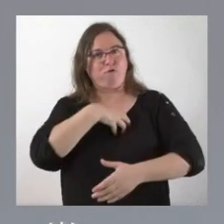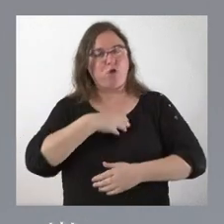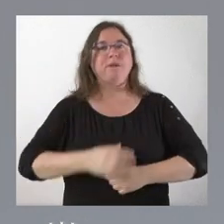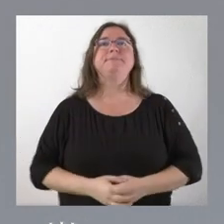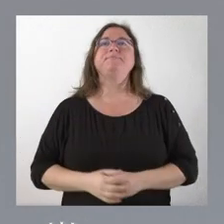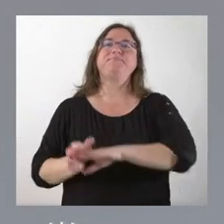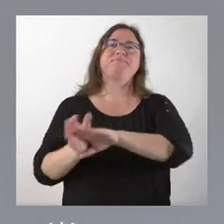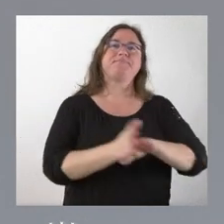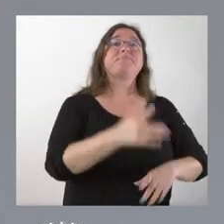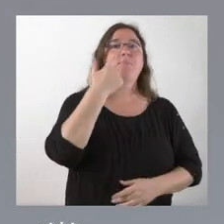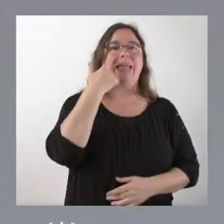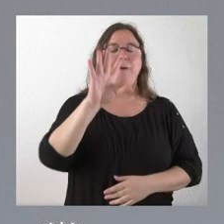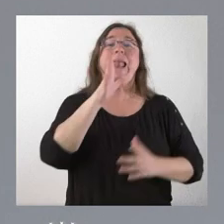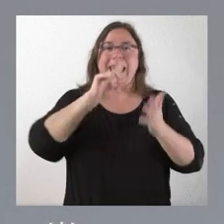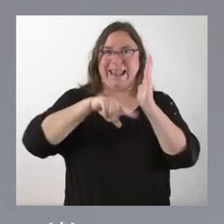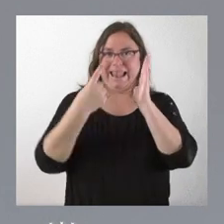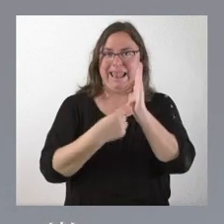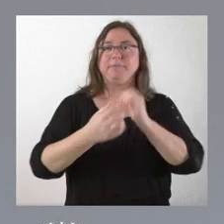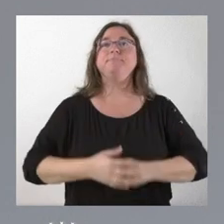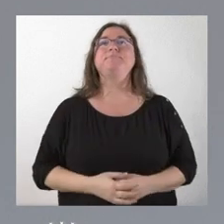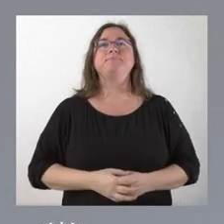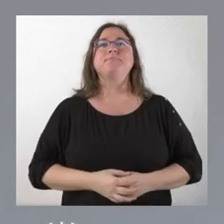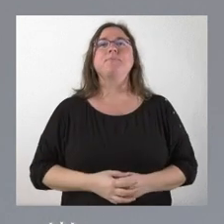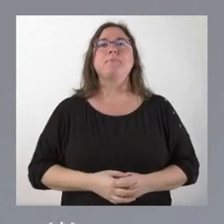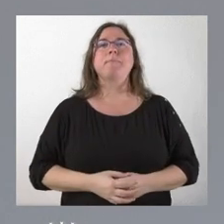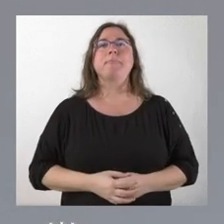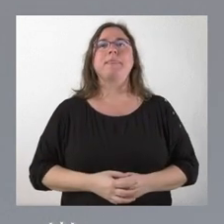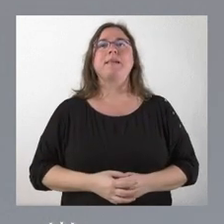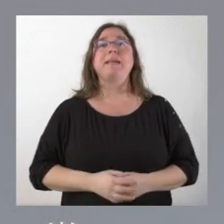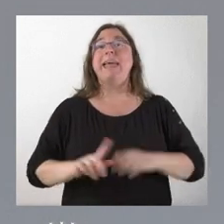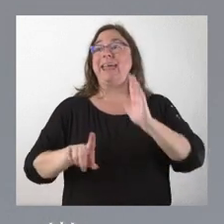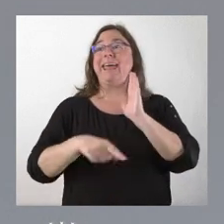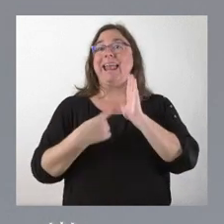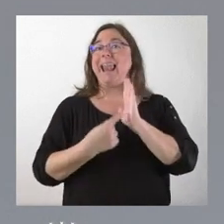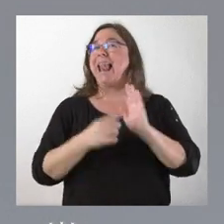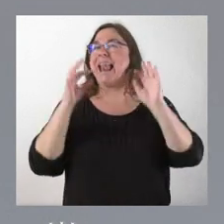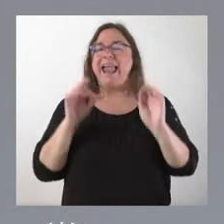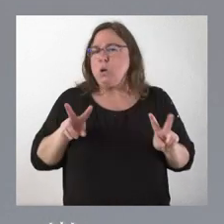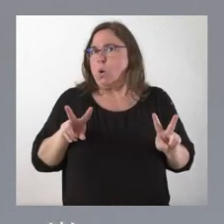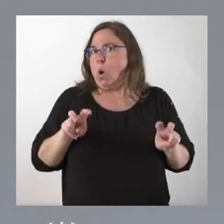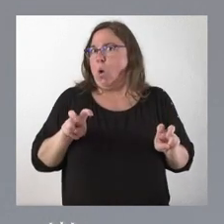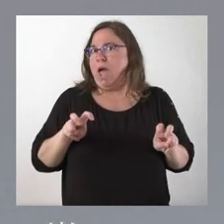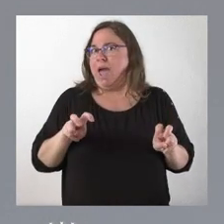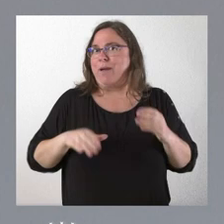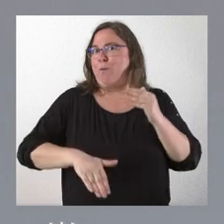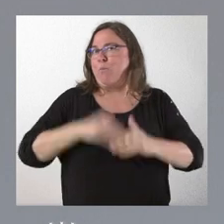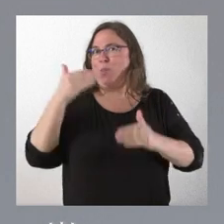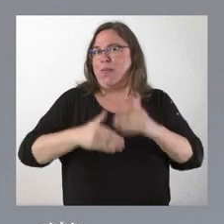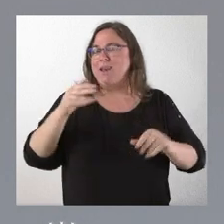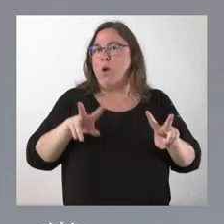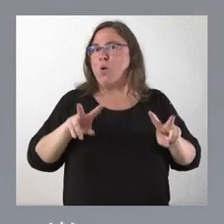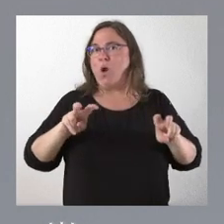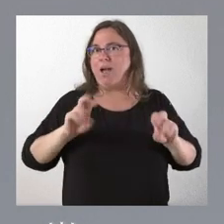Vamos a ver. La ley. Esta ley, en definitiva, es una ley muy nueva, muy novedosa, radicalmente